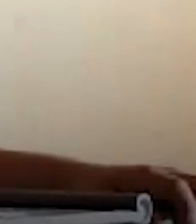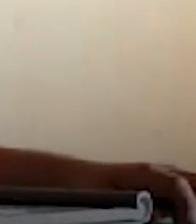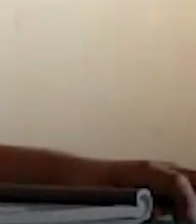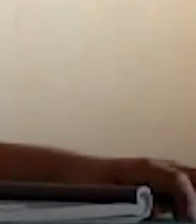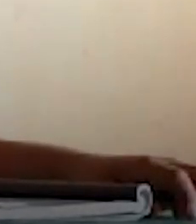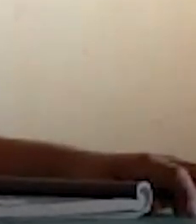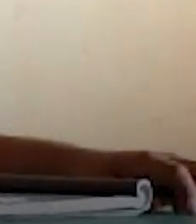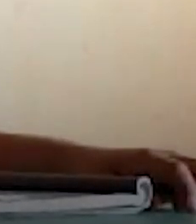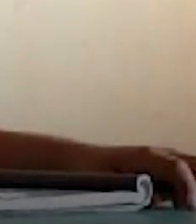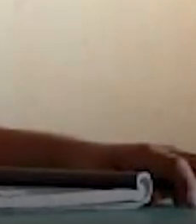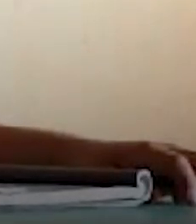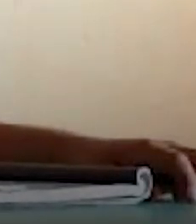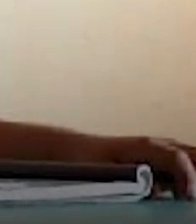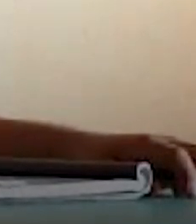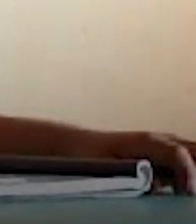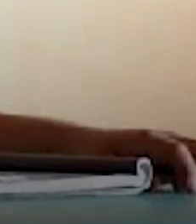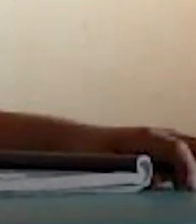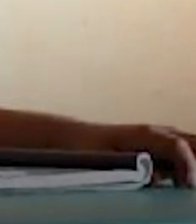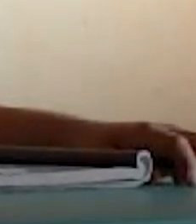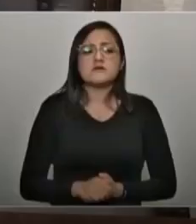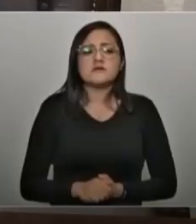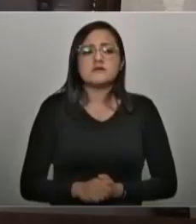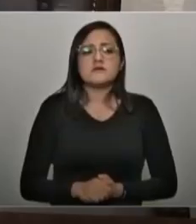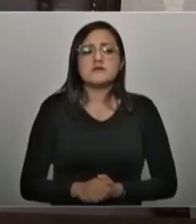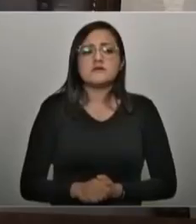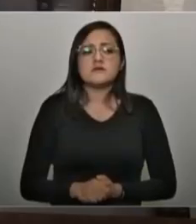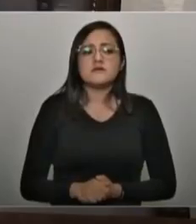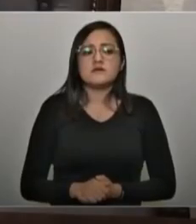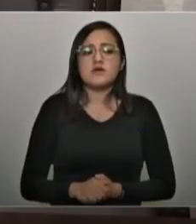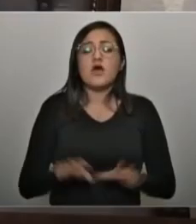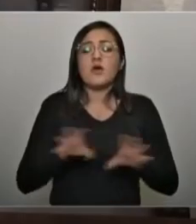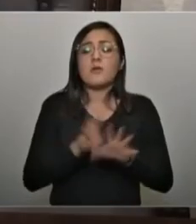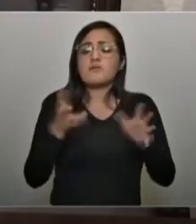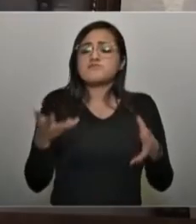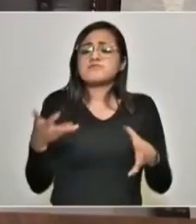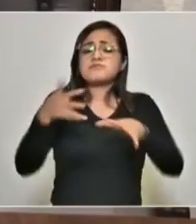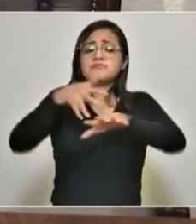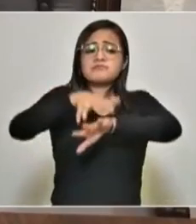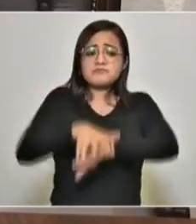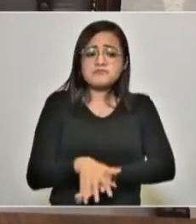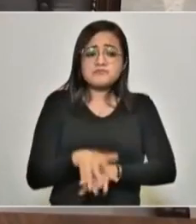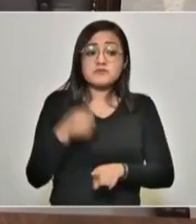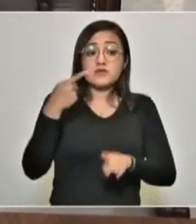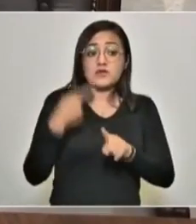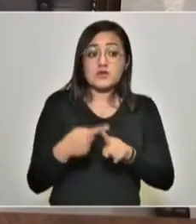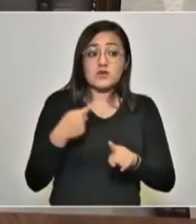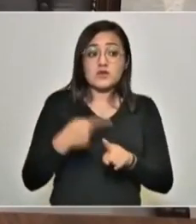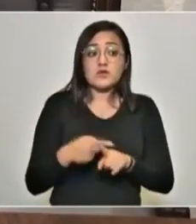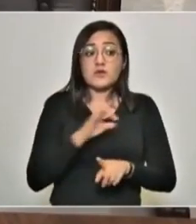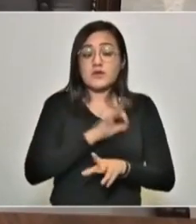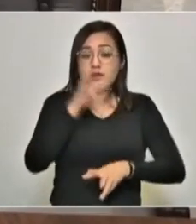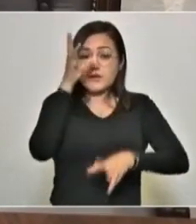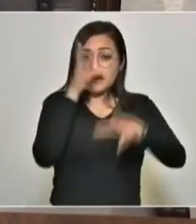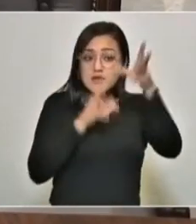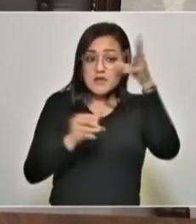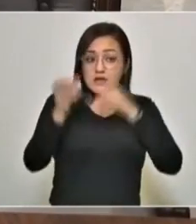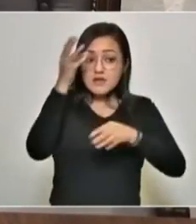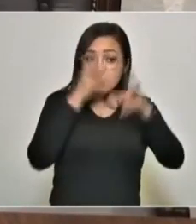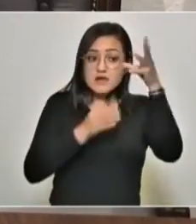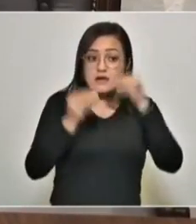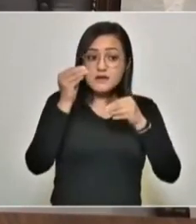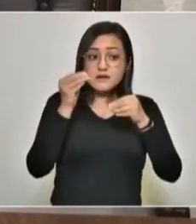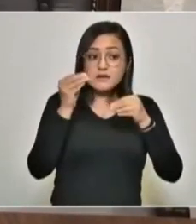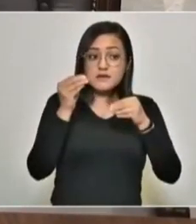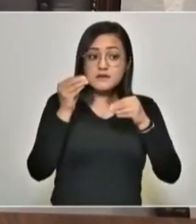El regreso a clases para el próximo 30 de agosto será con un modelo híbrido. Así lo confirmó el secretario de Educación Pública de Puebla, Melitón Lozano Pérez.